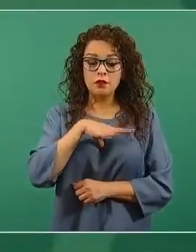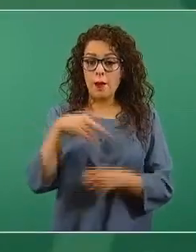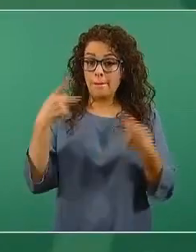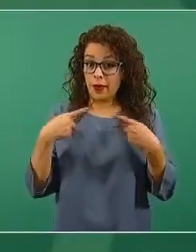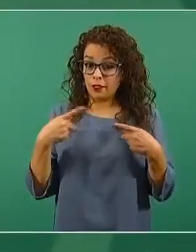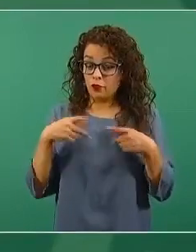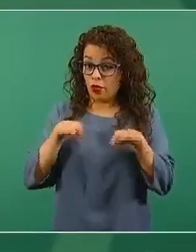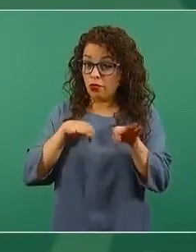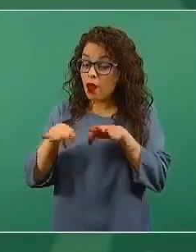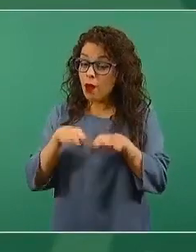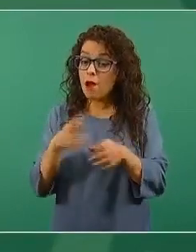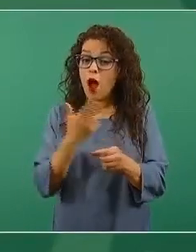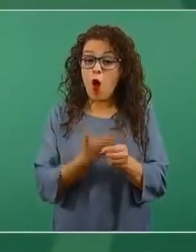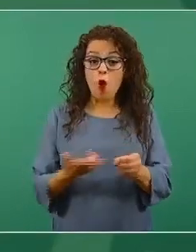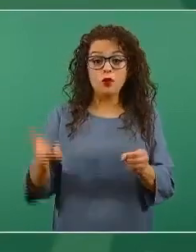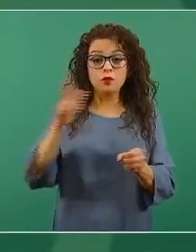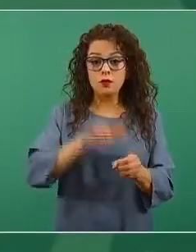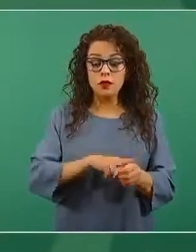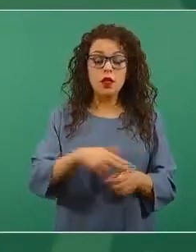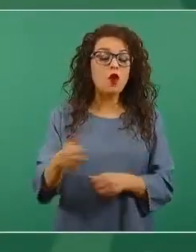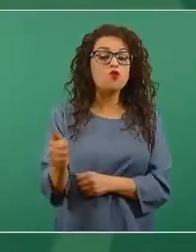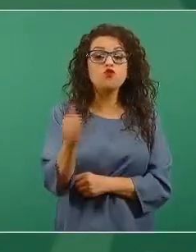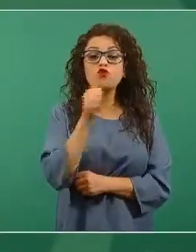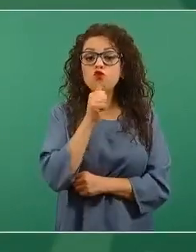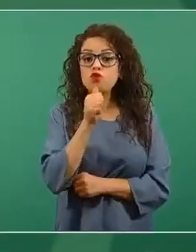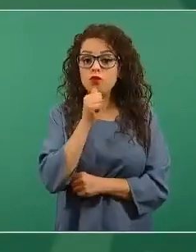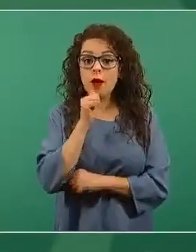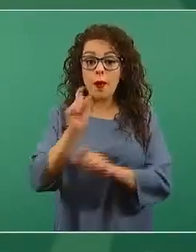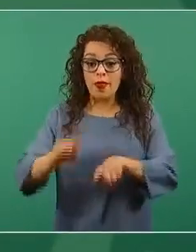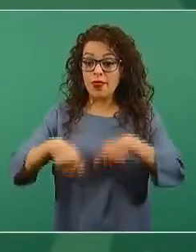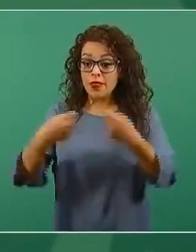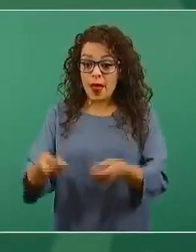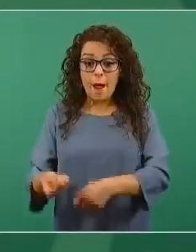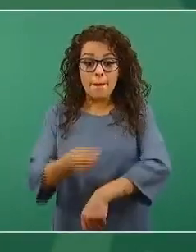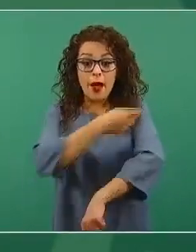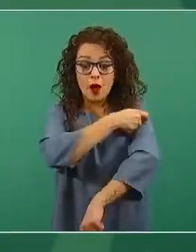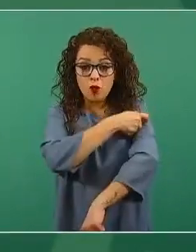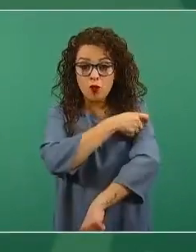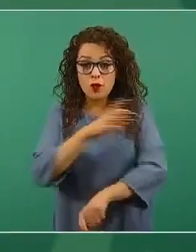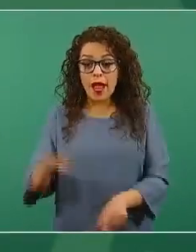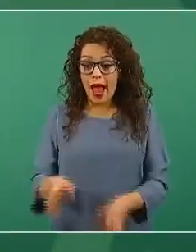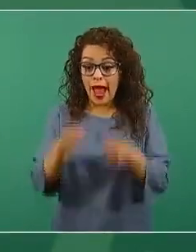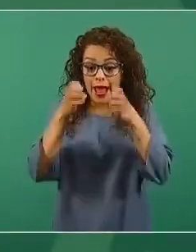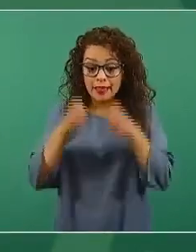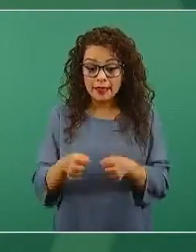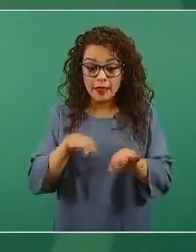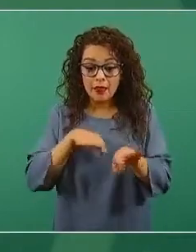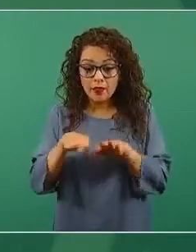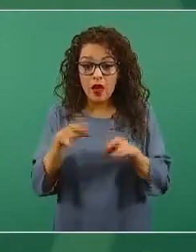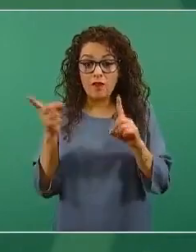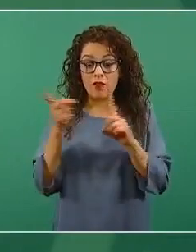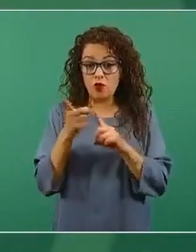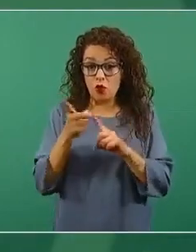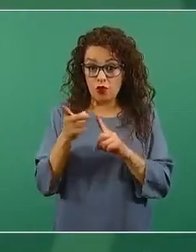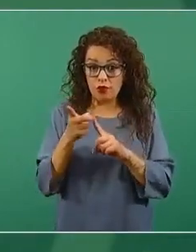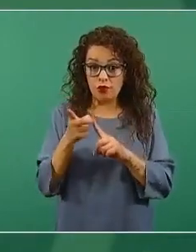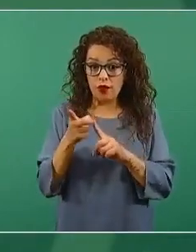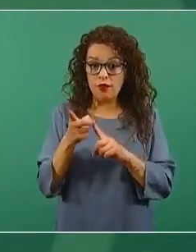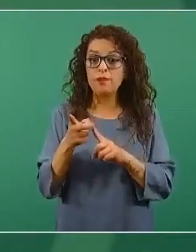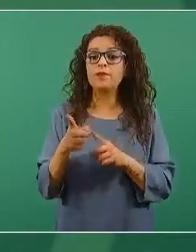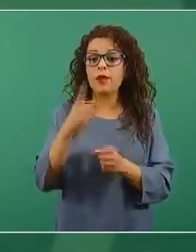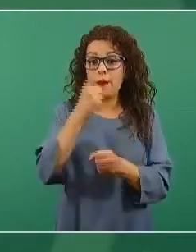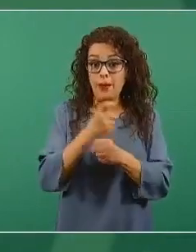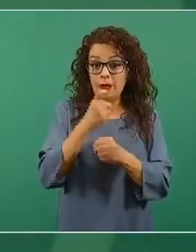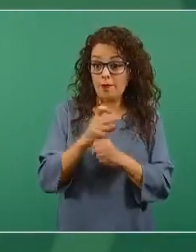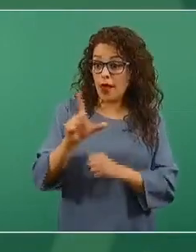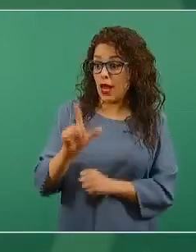que no ha recibido una vacuna y que se encuentra bajo el supuesto de las características de la